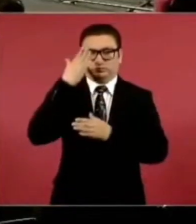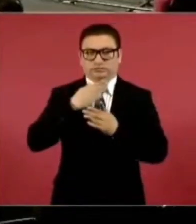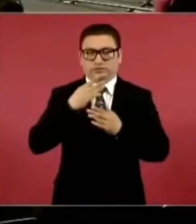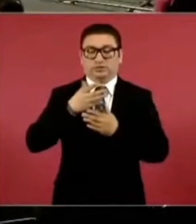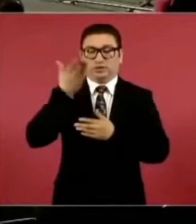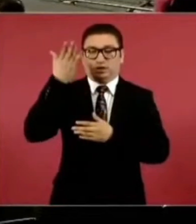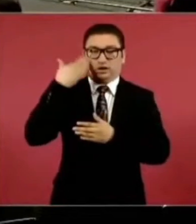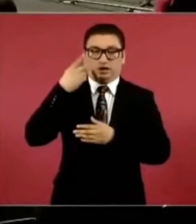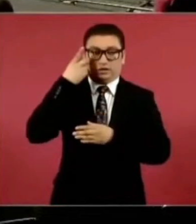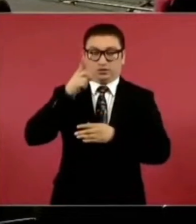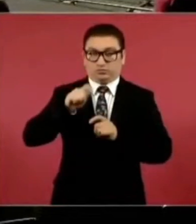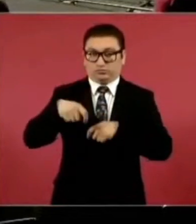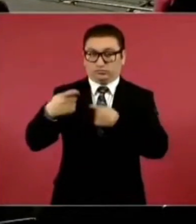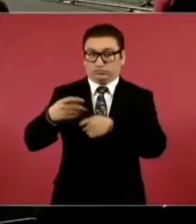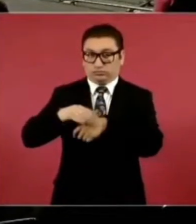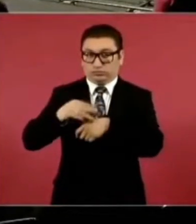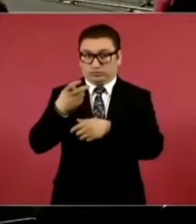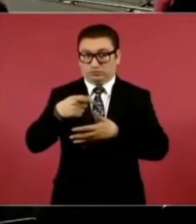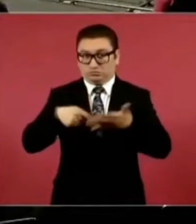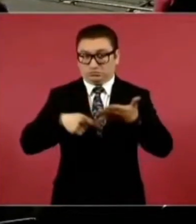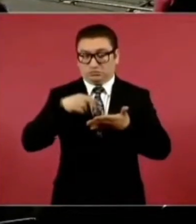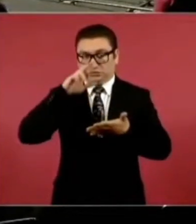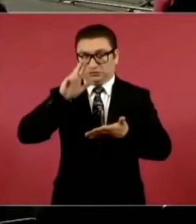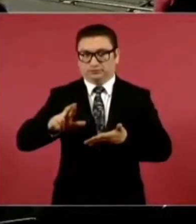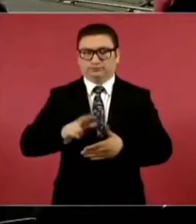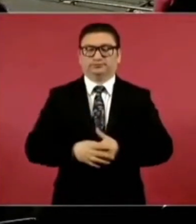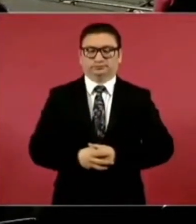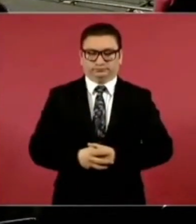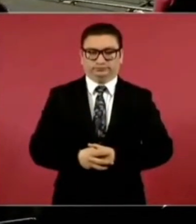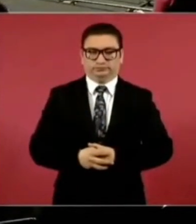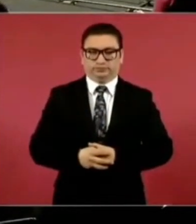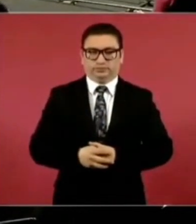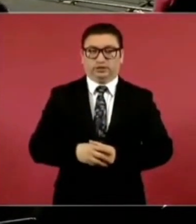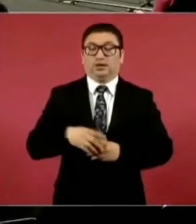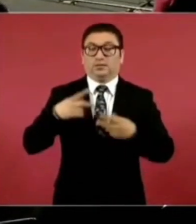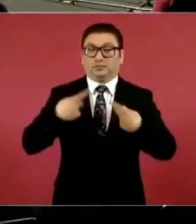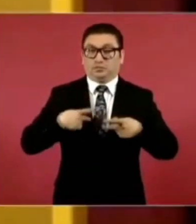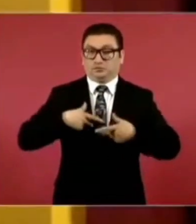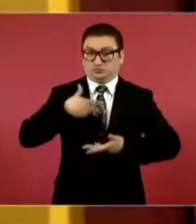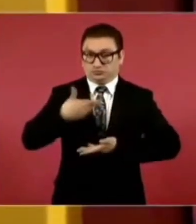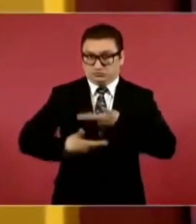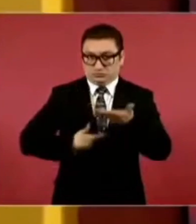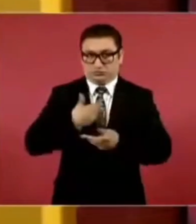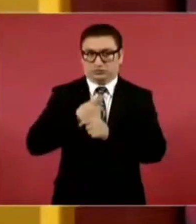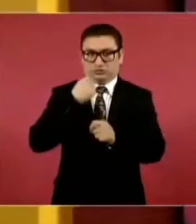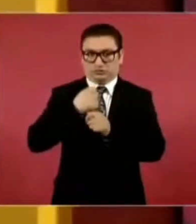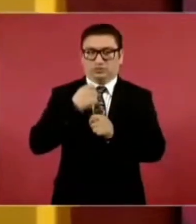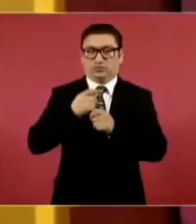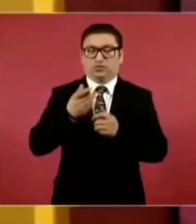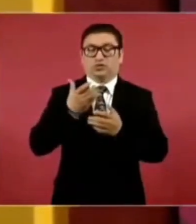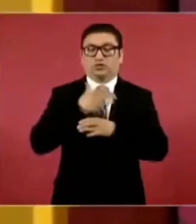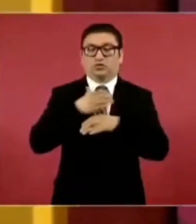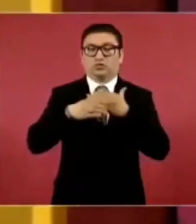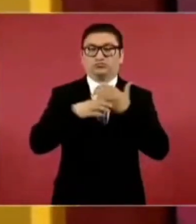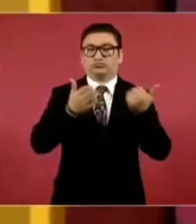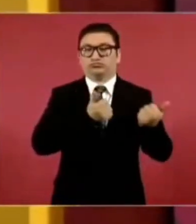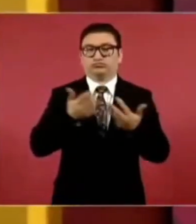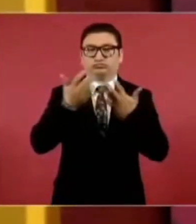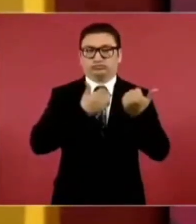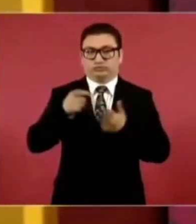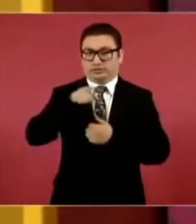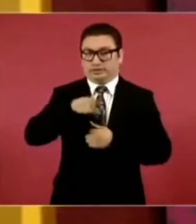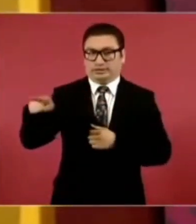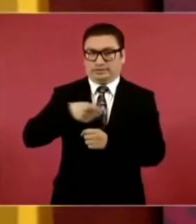respectiva. Los concesionarios del servicio público de transporte ferroviario de carga serán los primeros